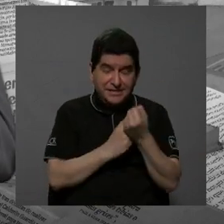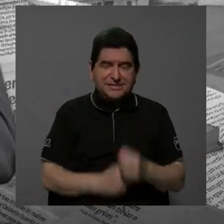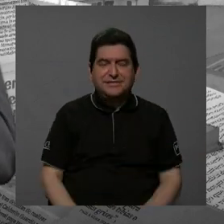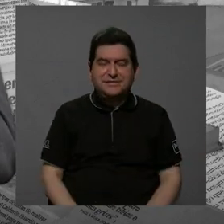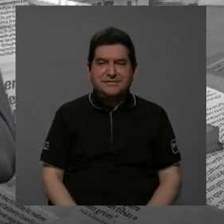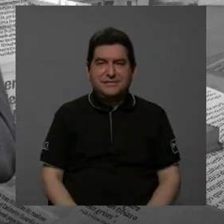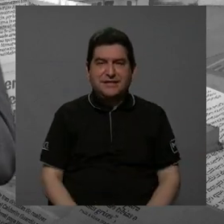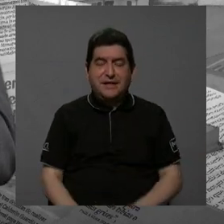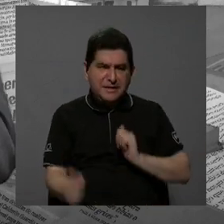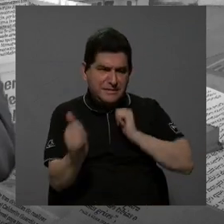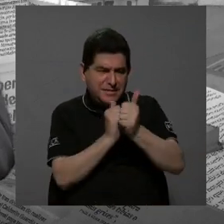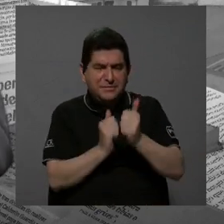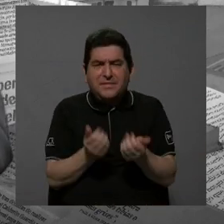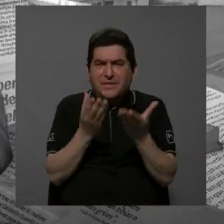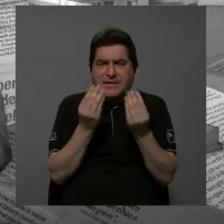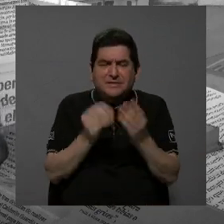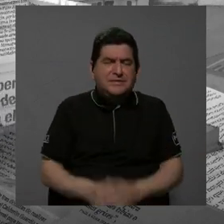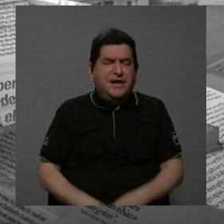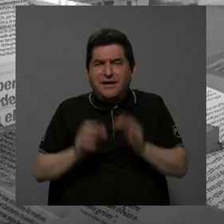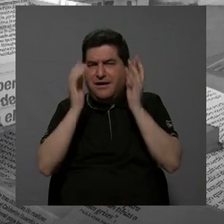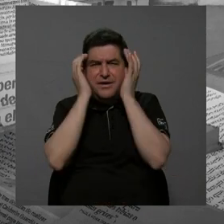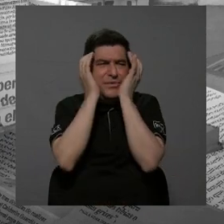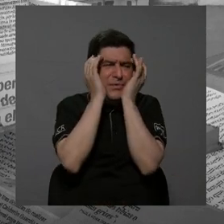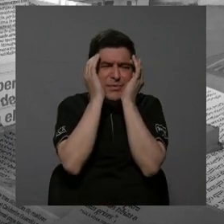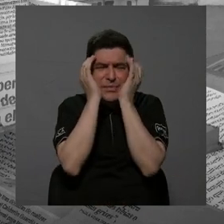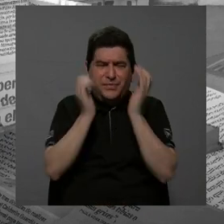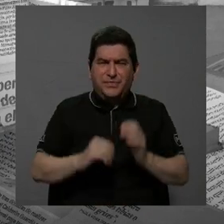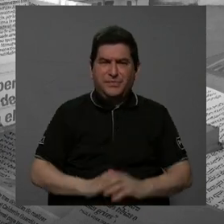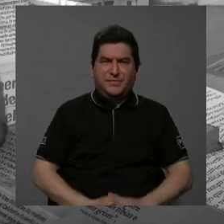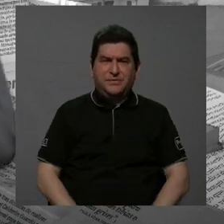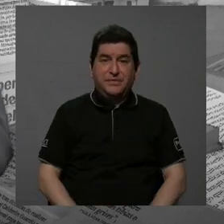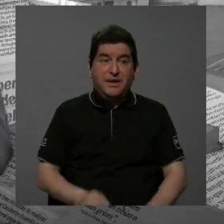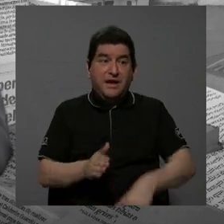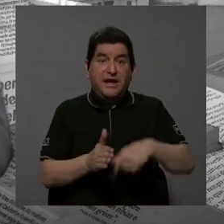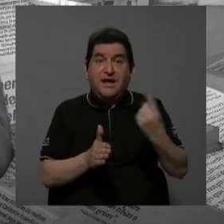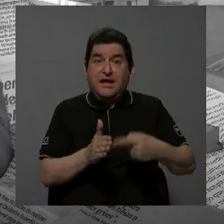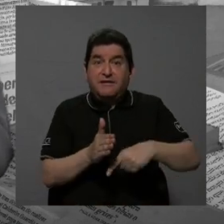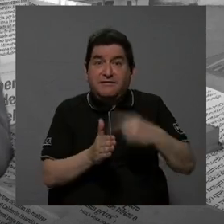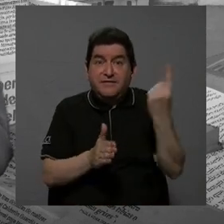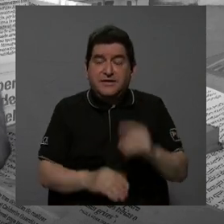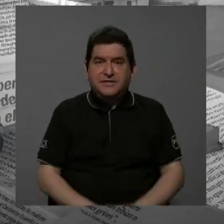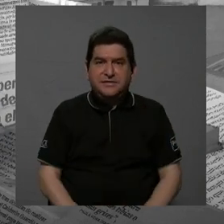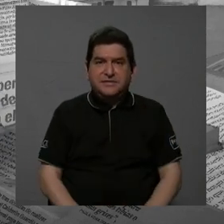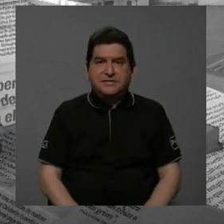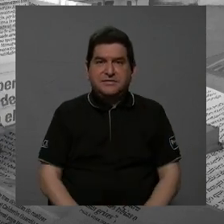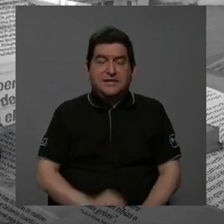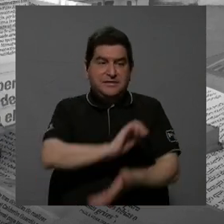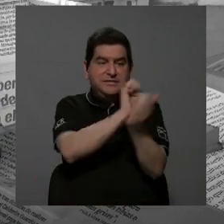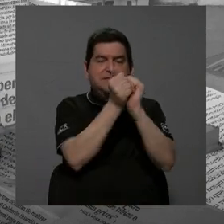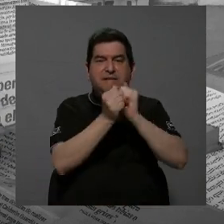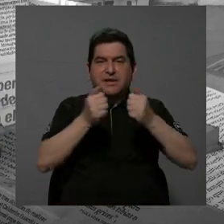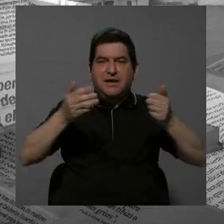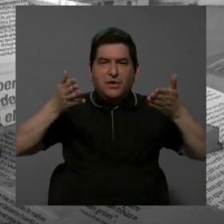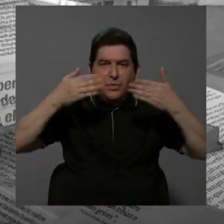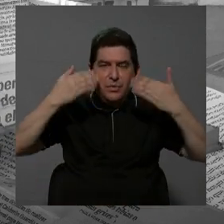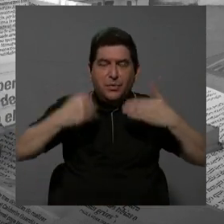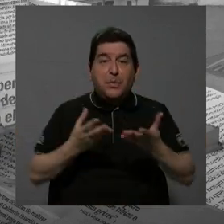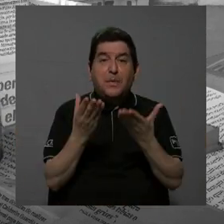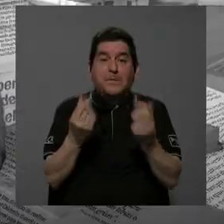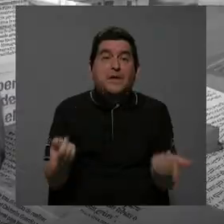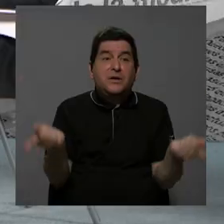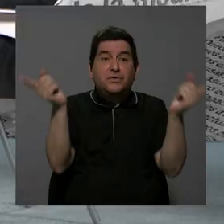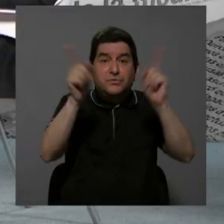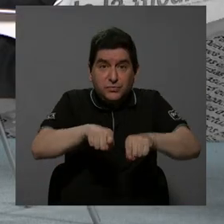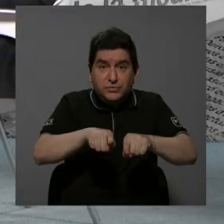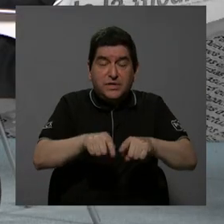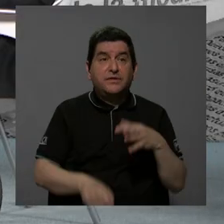ese pánico, la ansiedad, la angustia, a veces hasta temas de cambio climático nos generan tanto miedo de lo que va a